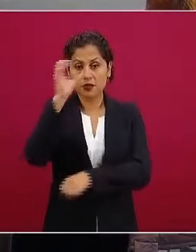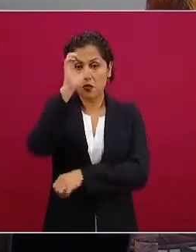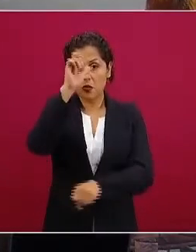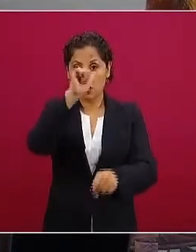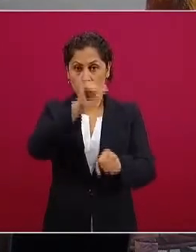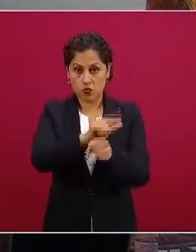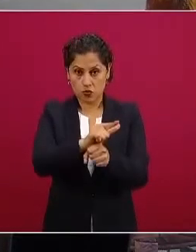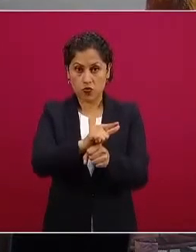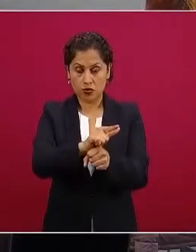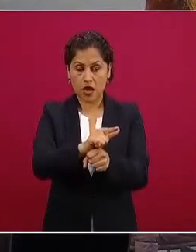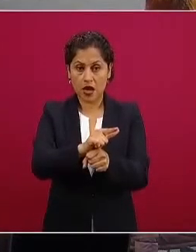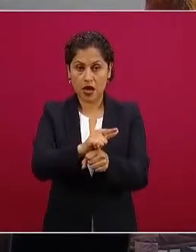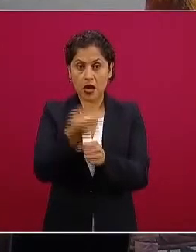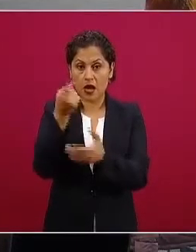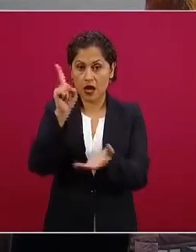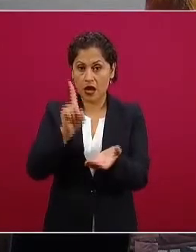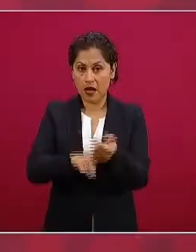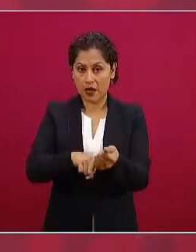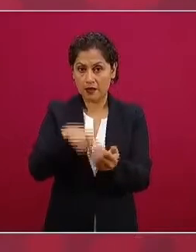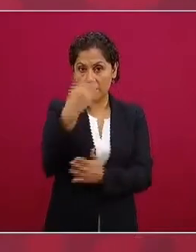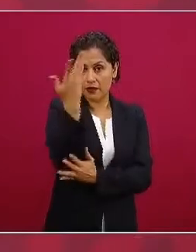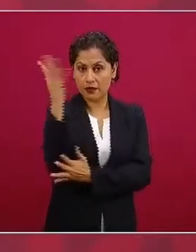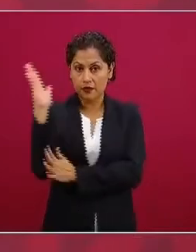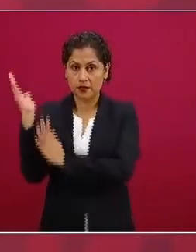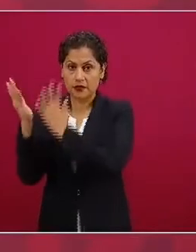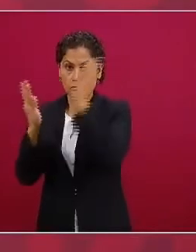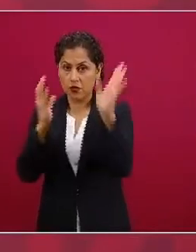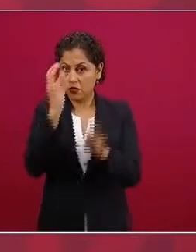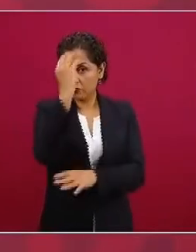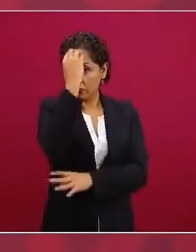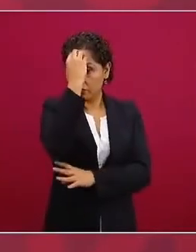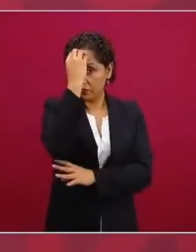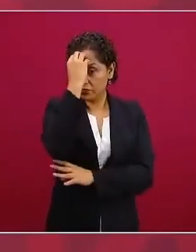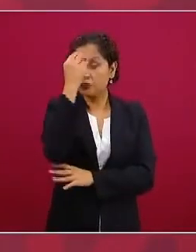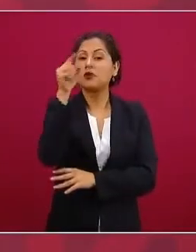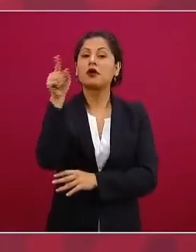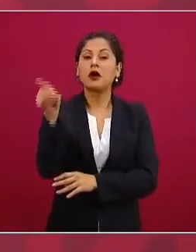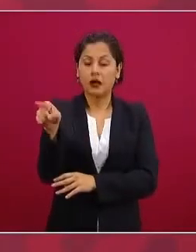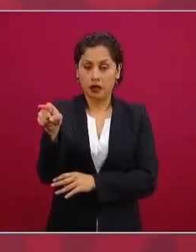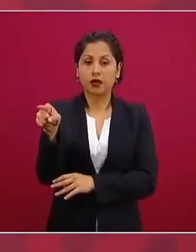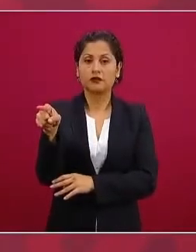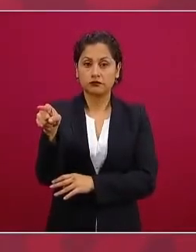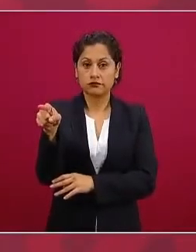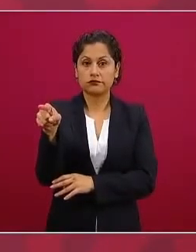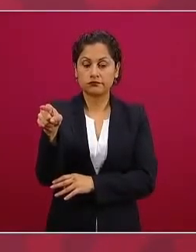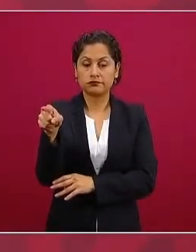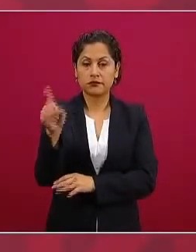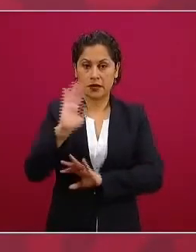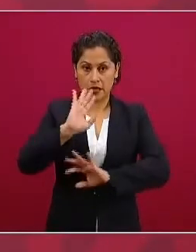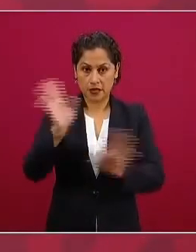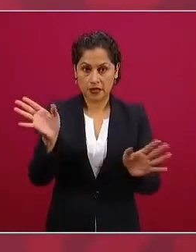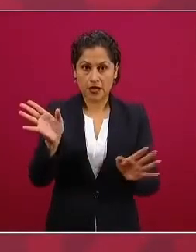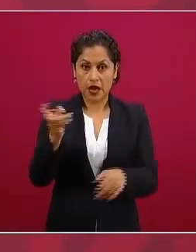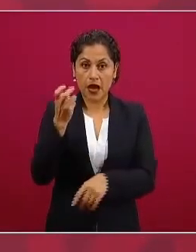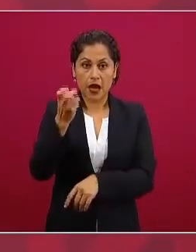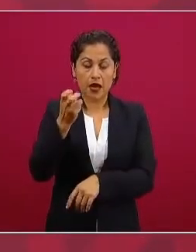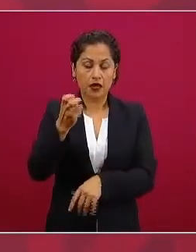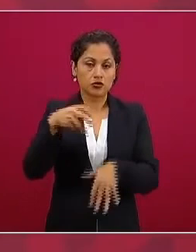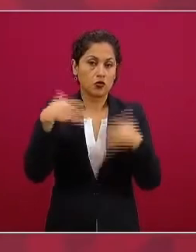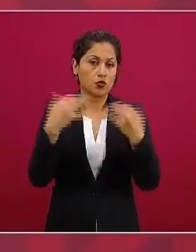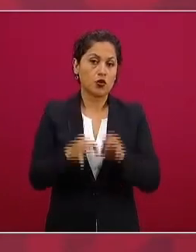del Bosque de Chapultepec que es algo de primer orden